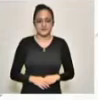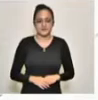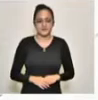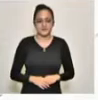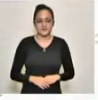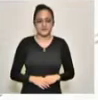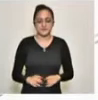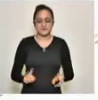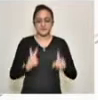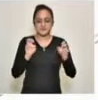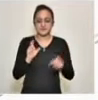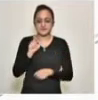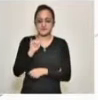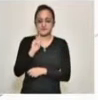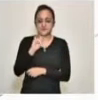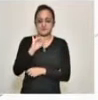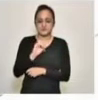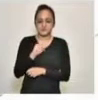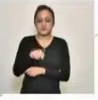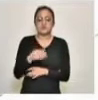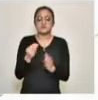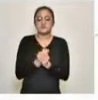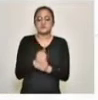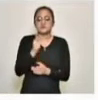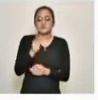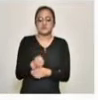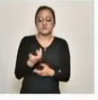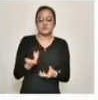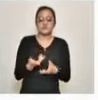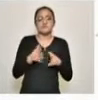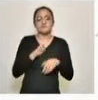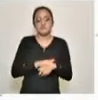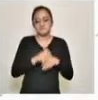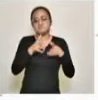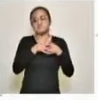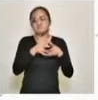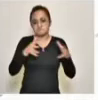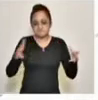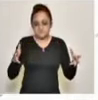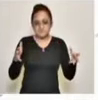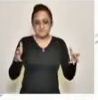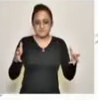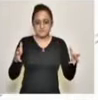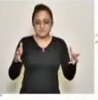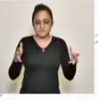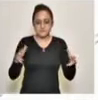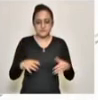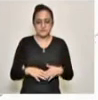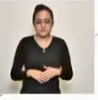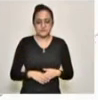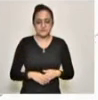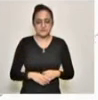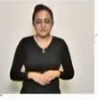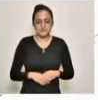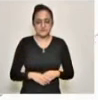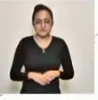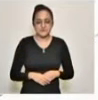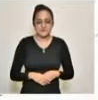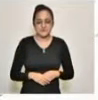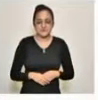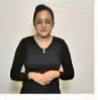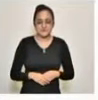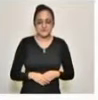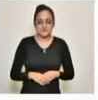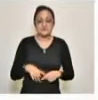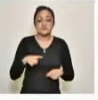El tema del litio es un asunto que va a crecer mucho por las